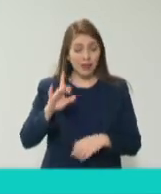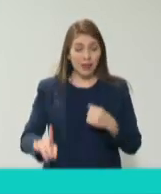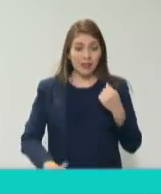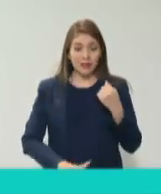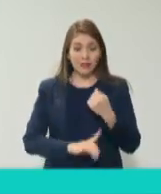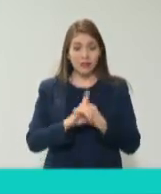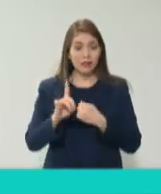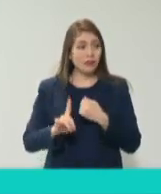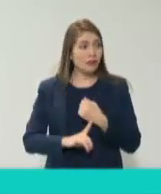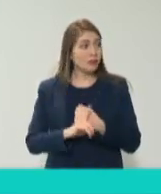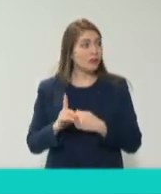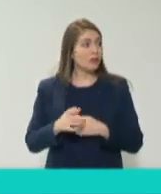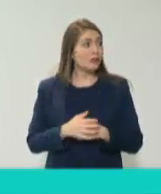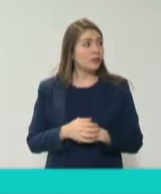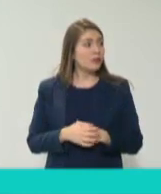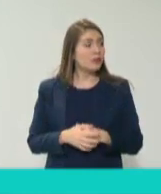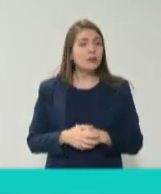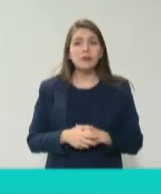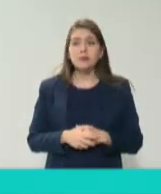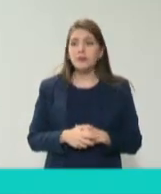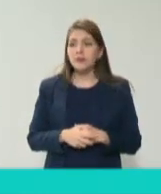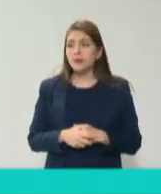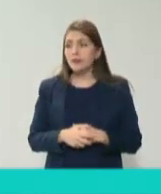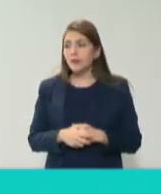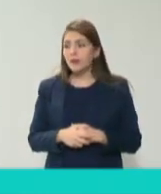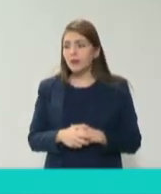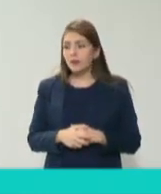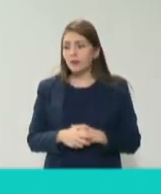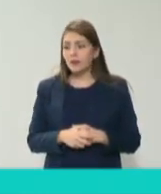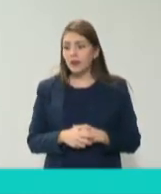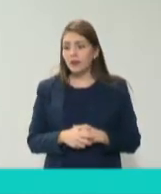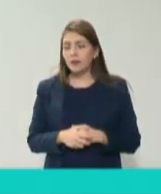porque sé que vamos un poquito tarde y ya es tarde